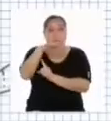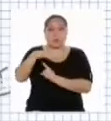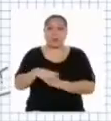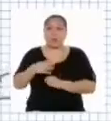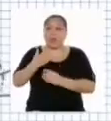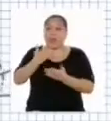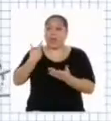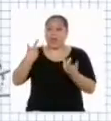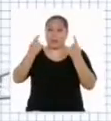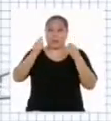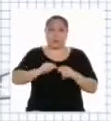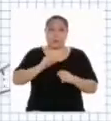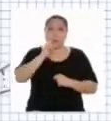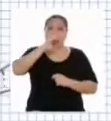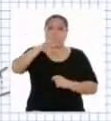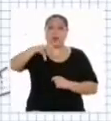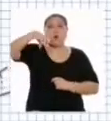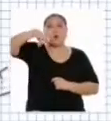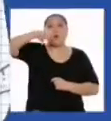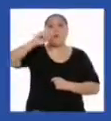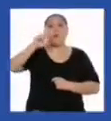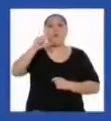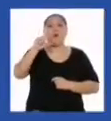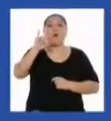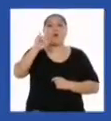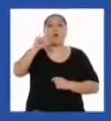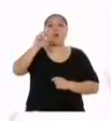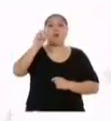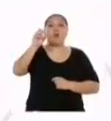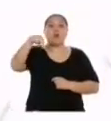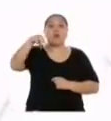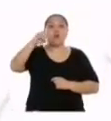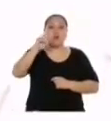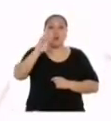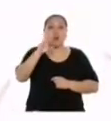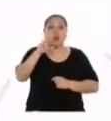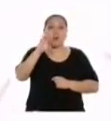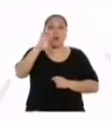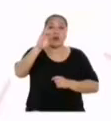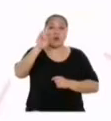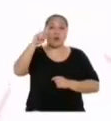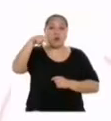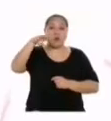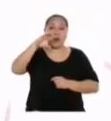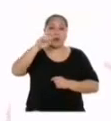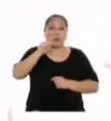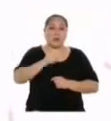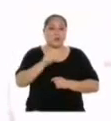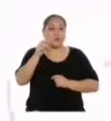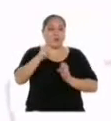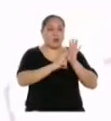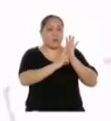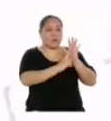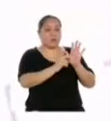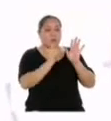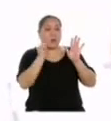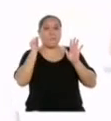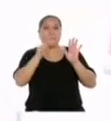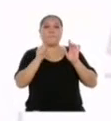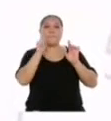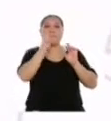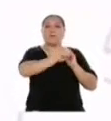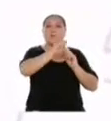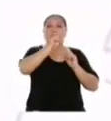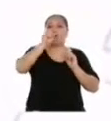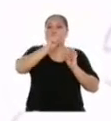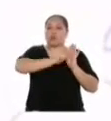haríamos un polígono de frecuencias. ¿Ustedes saben qué es? Es una representación gráfica que resulta reunir los puntos medios